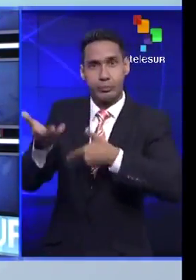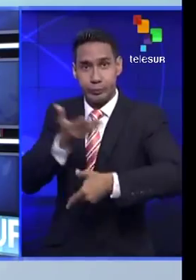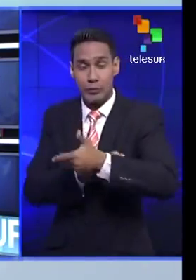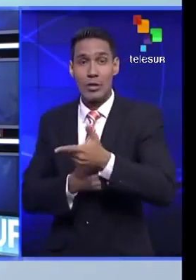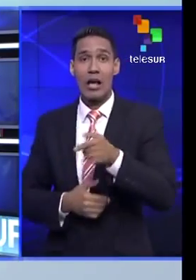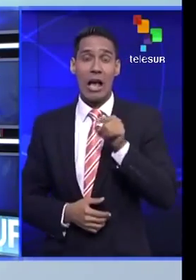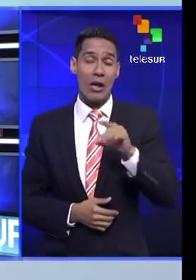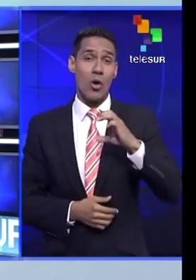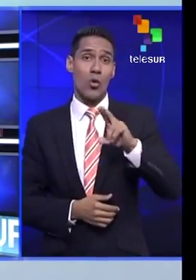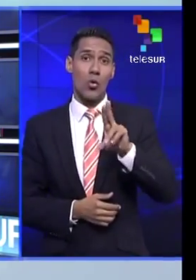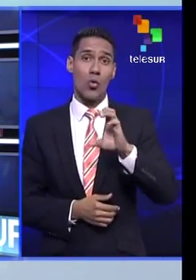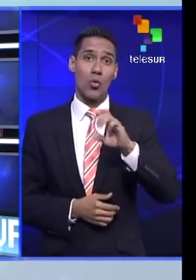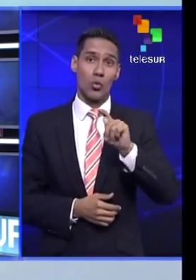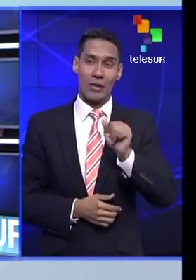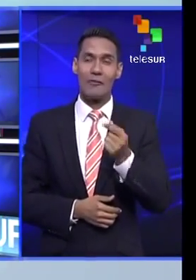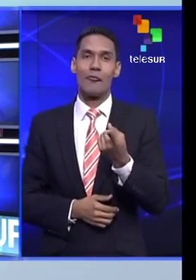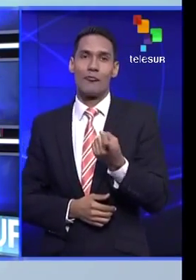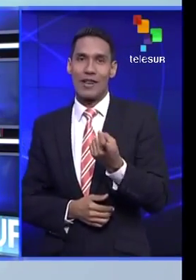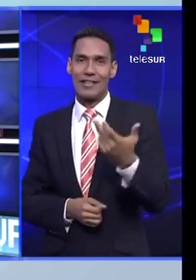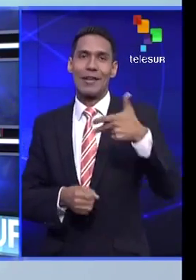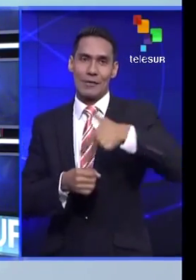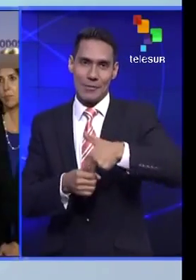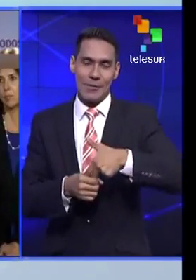presenta un déficit del hidrocarburos.